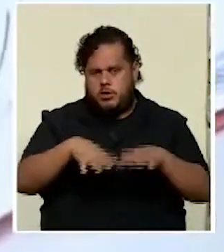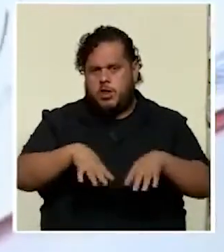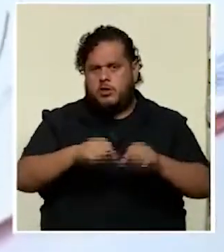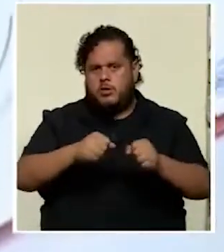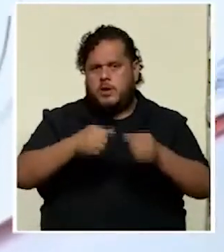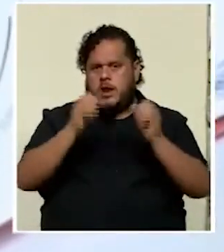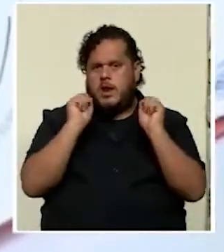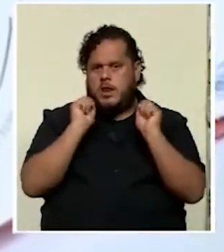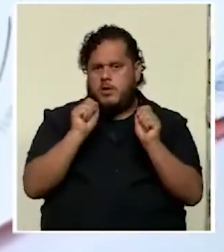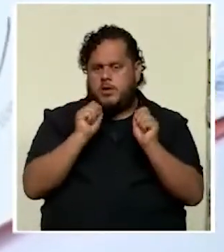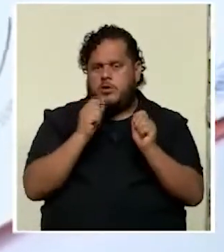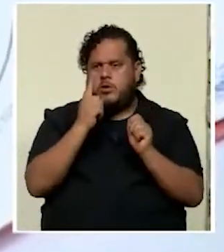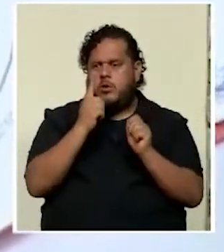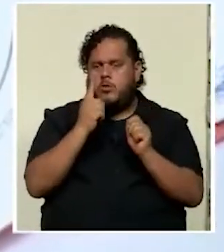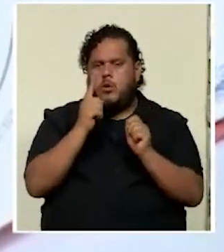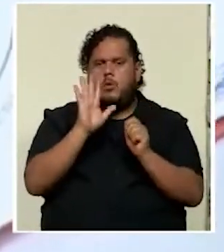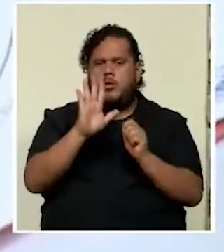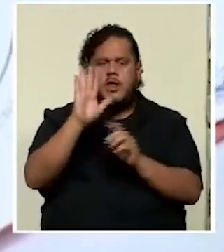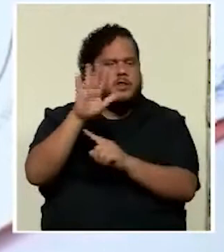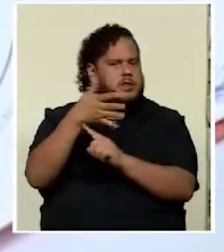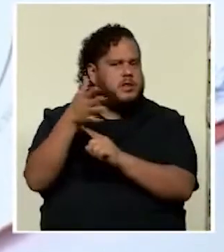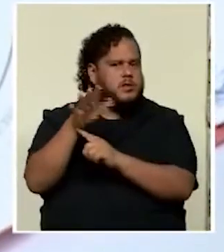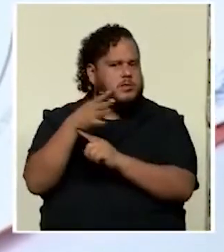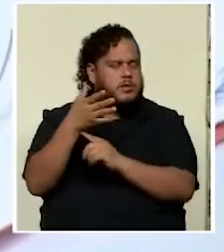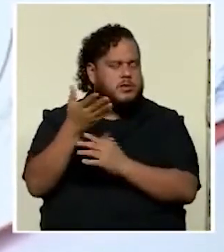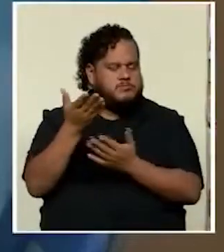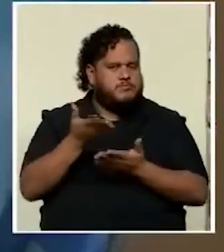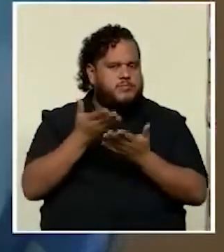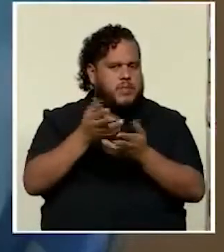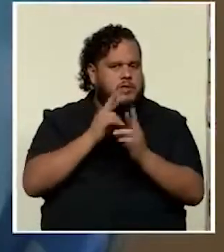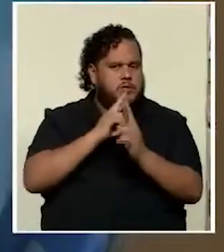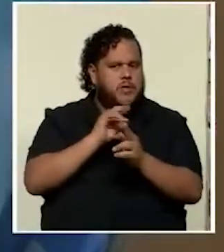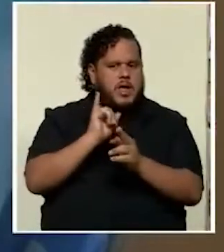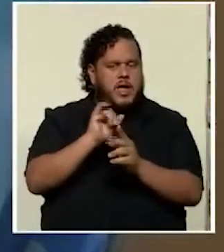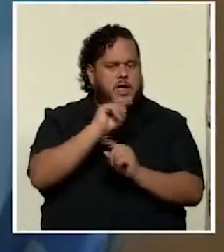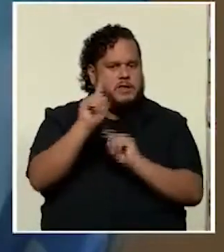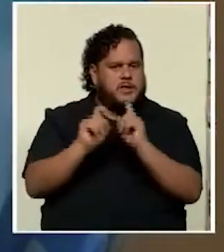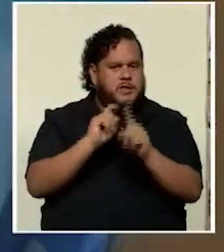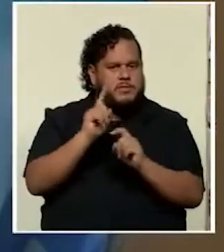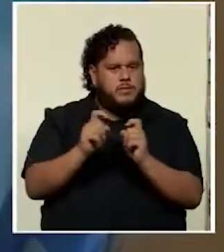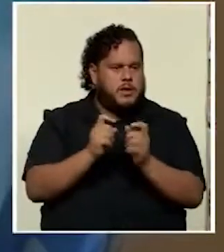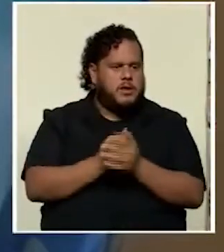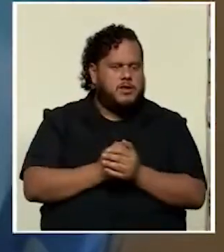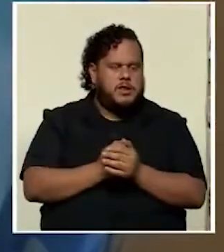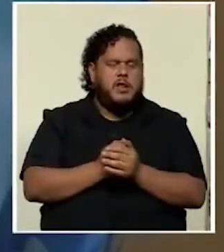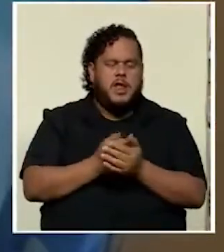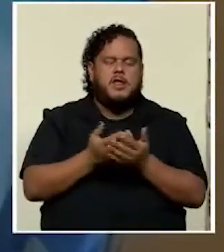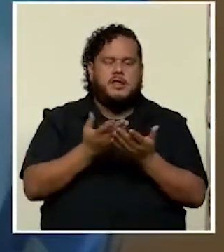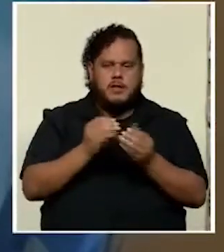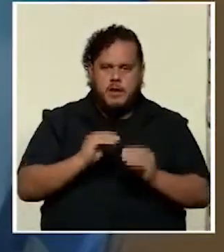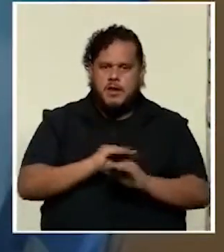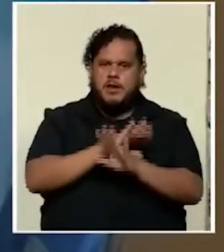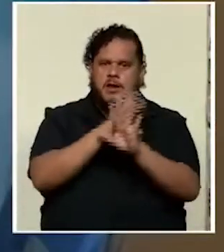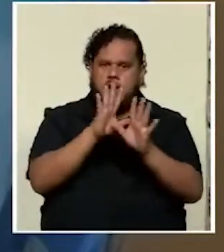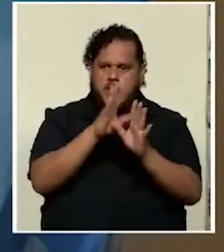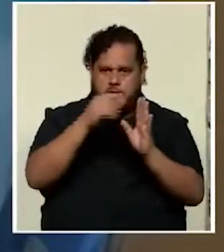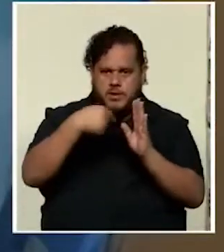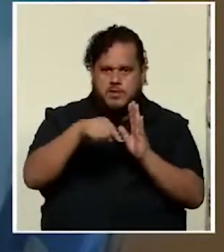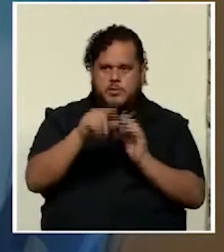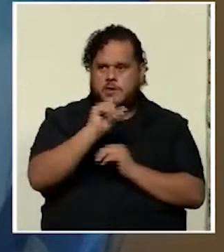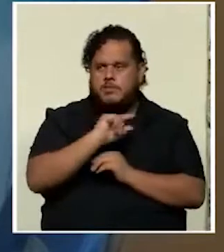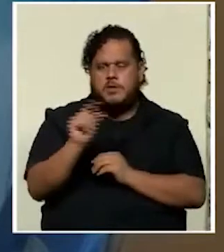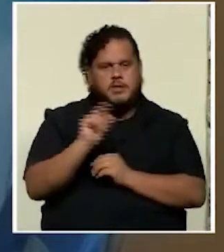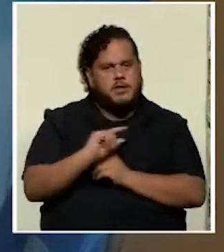como una de sus banderas? las respuestas a estas interrogantes se van a ir aclarando en las próximas